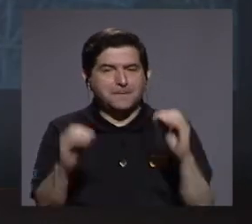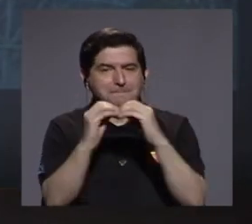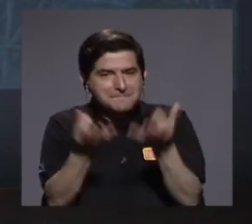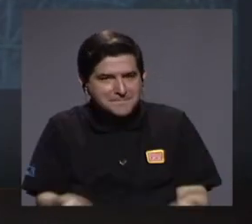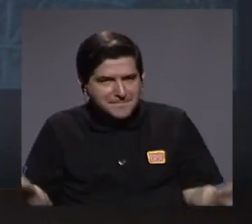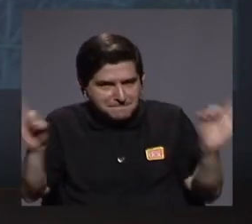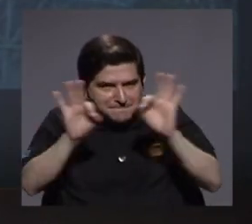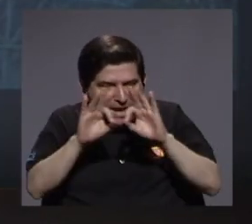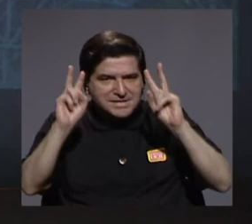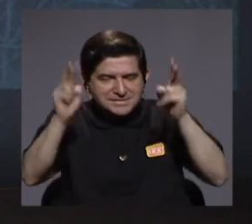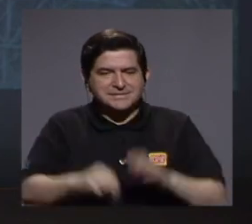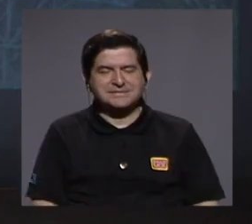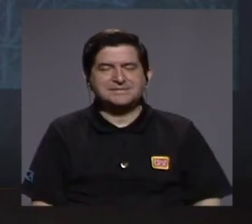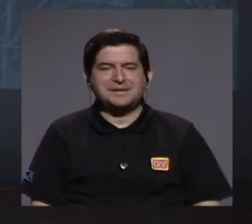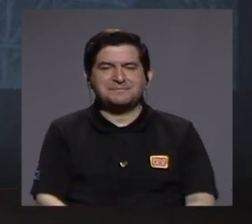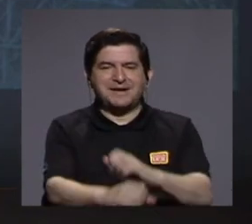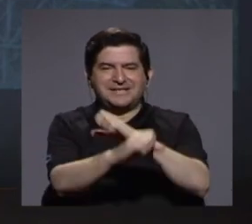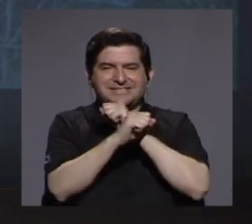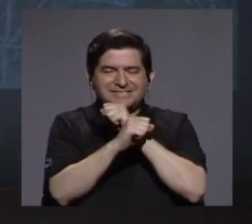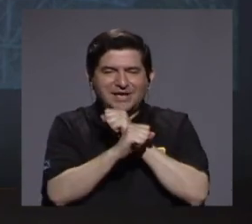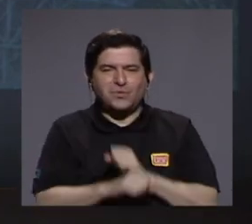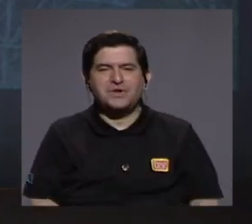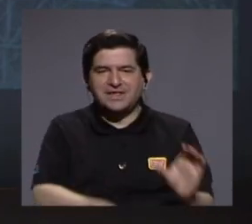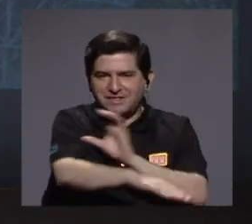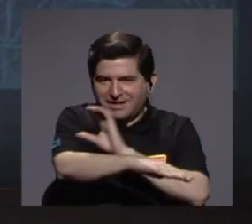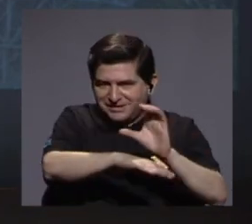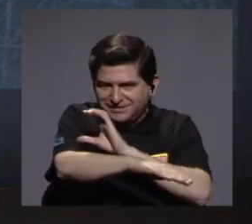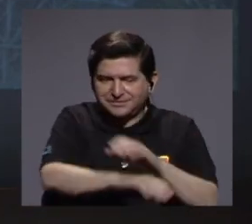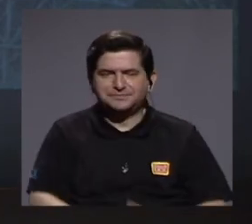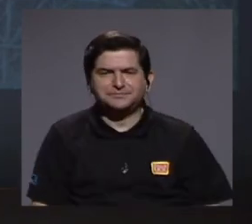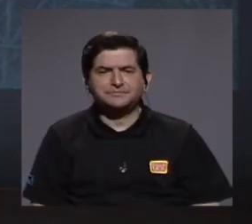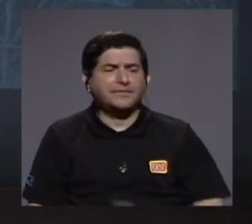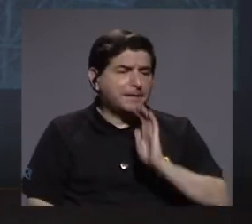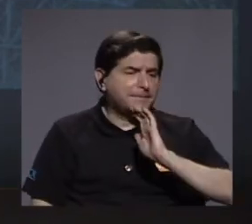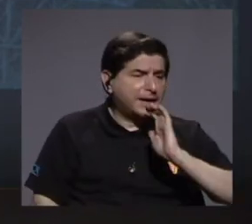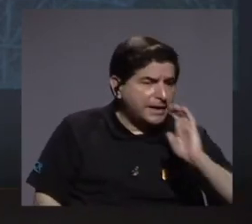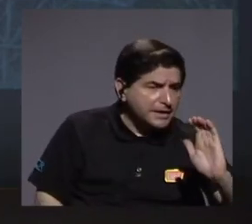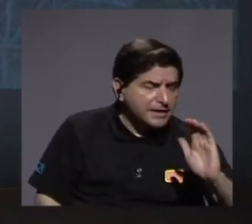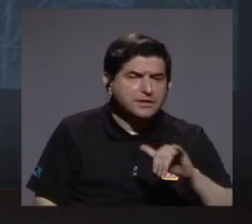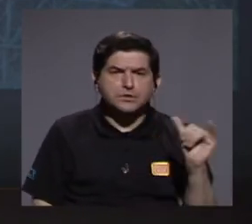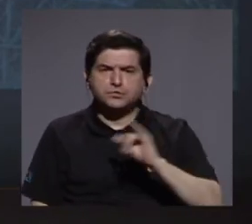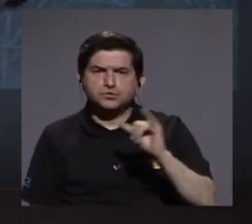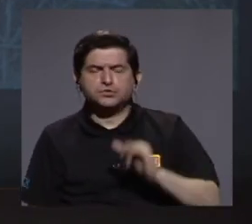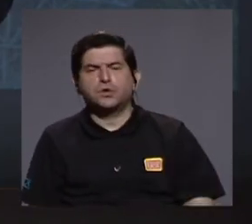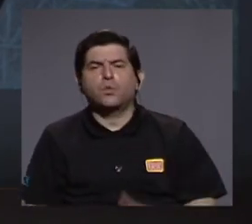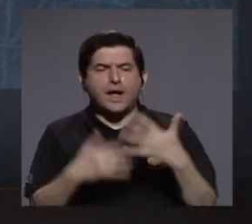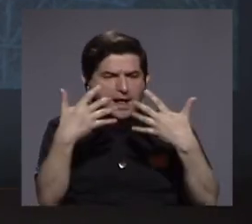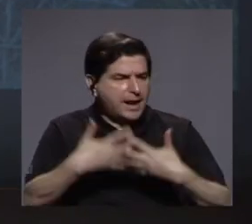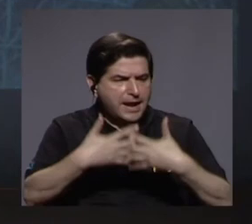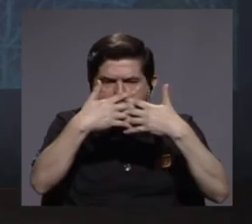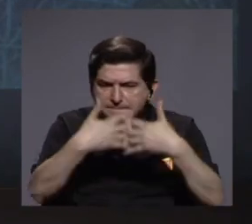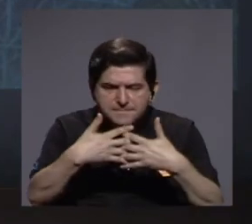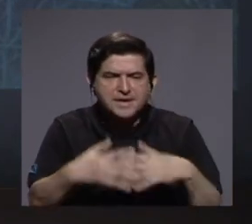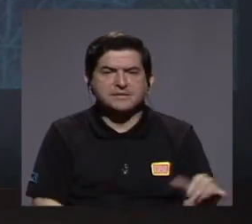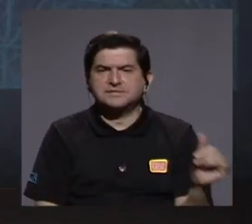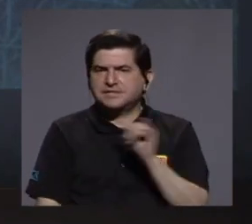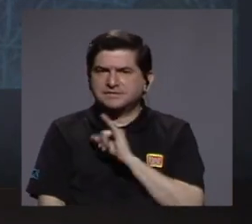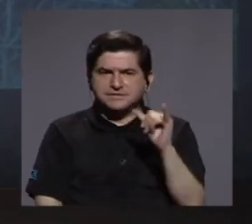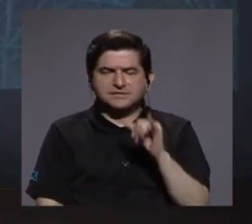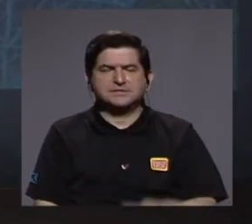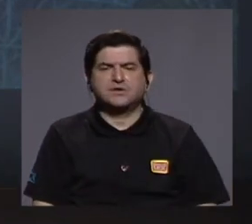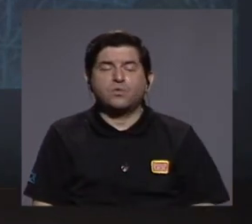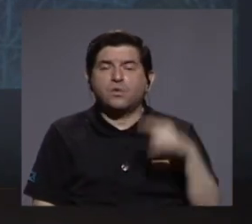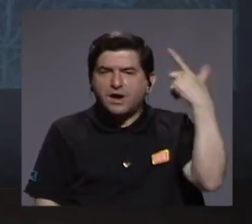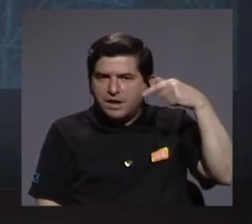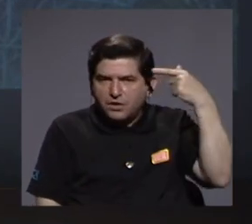es el tema de ciberseguridad. Ciberseguridad en niños, ciberseguridad en empresas, ciberseguridad en el